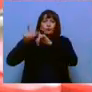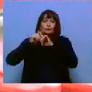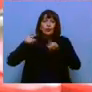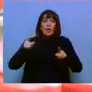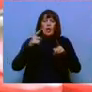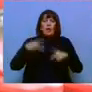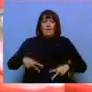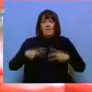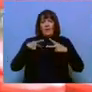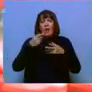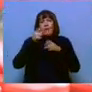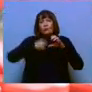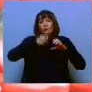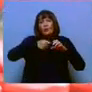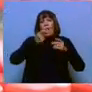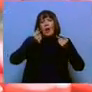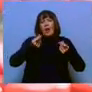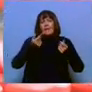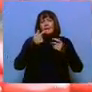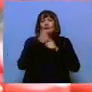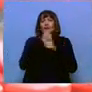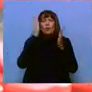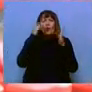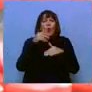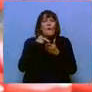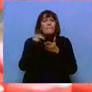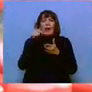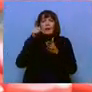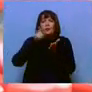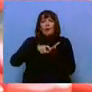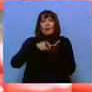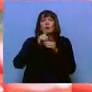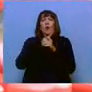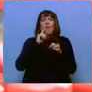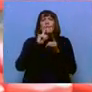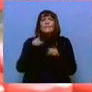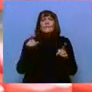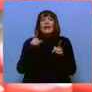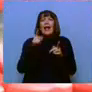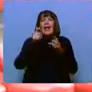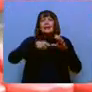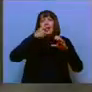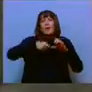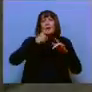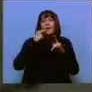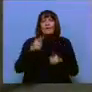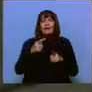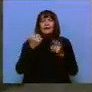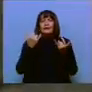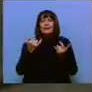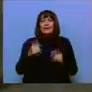vivíamos a punto de rifas, no pagamos impuesto pero hacíamos rifas.